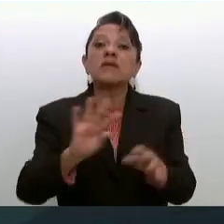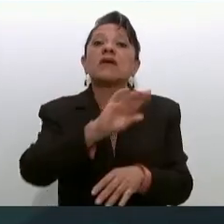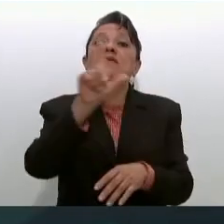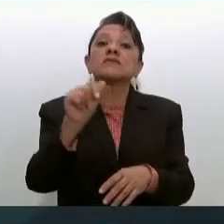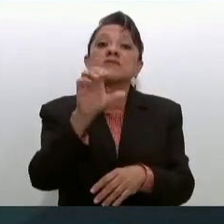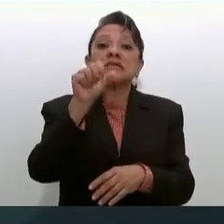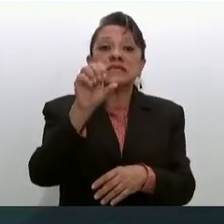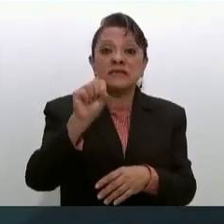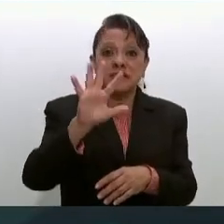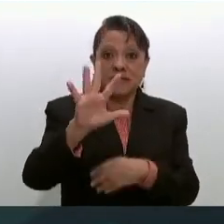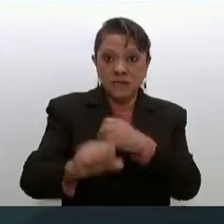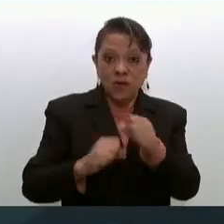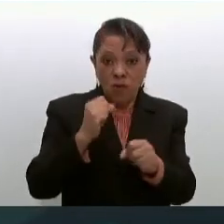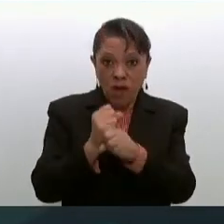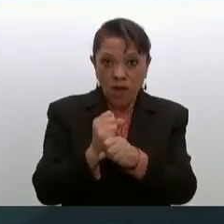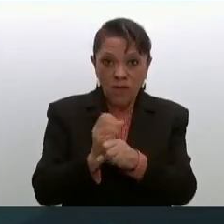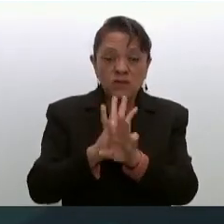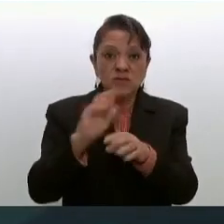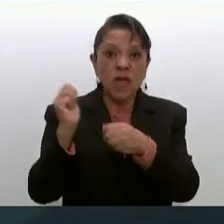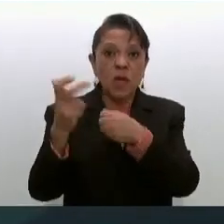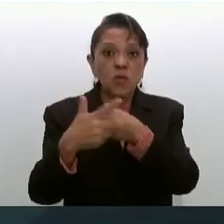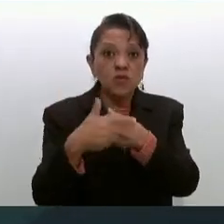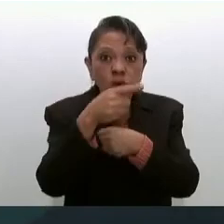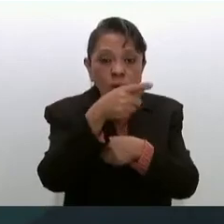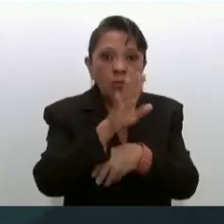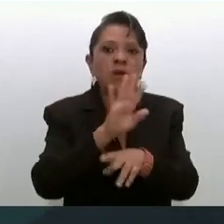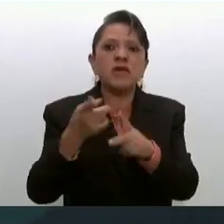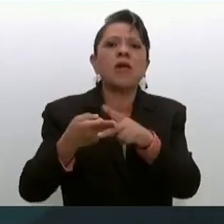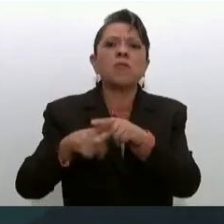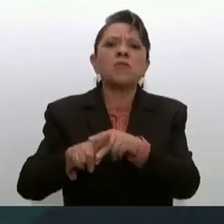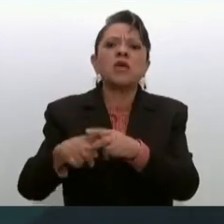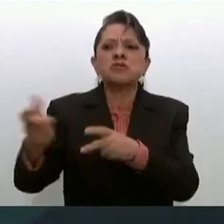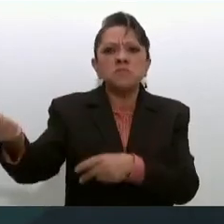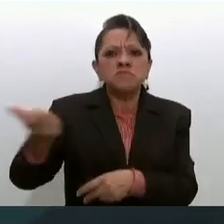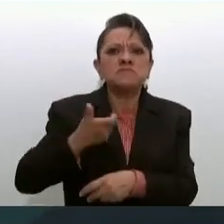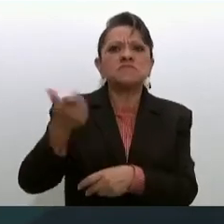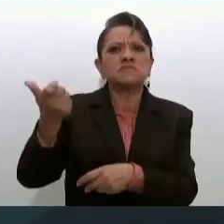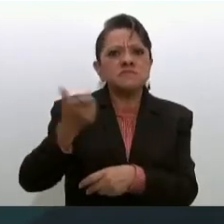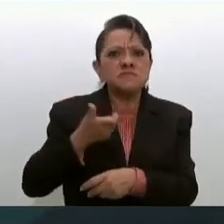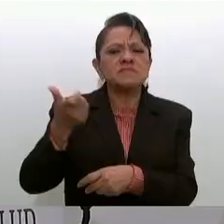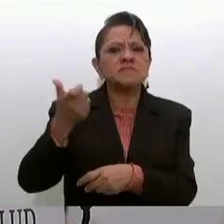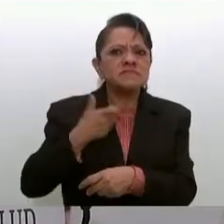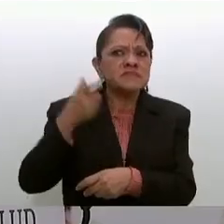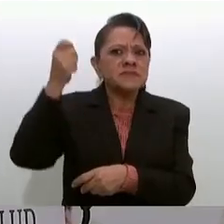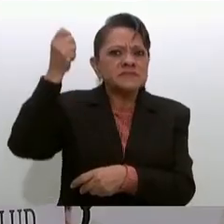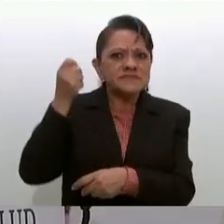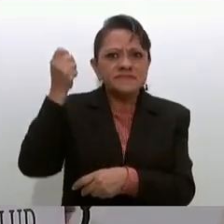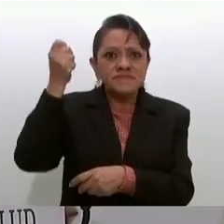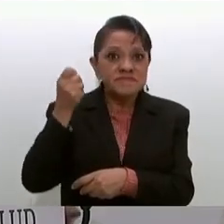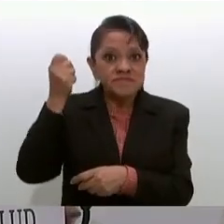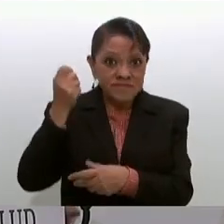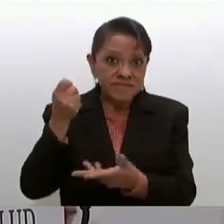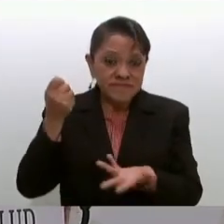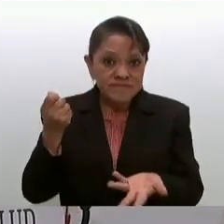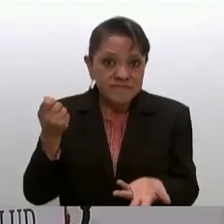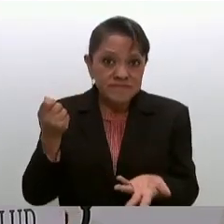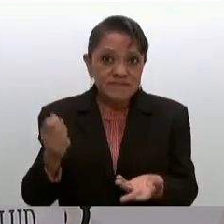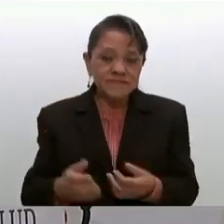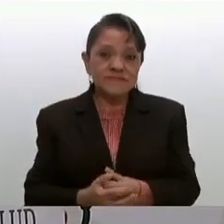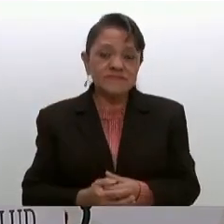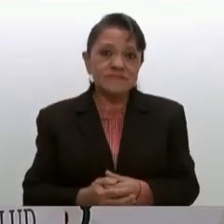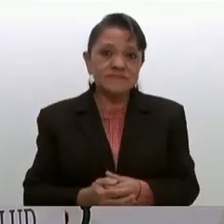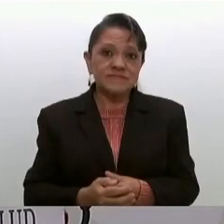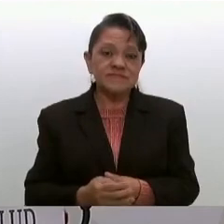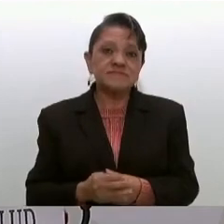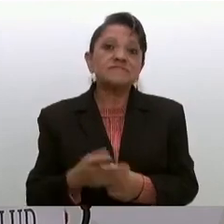años los europeos empiezan a recibir una pensión pues con